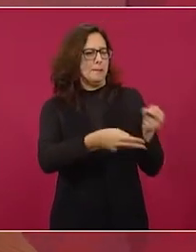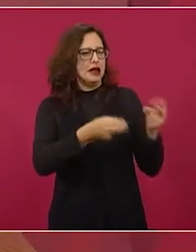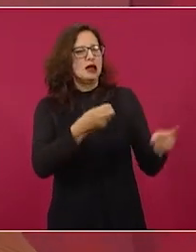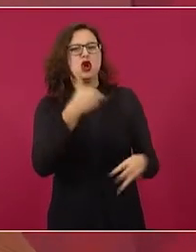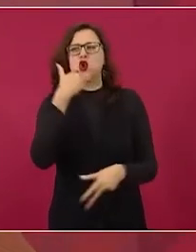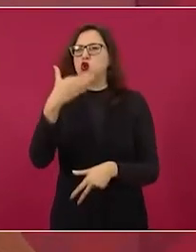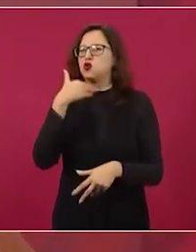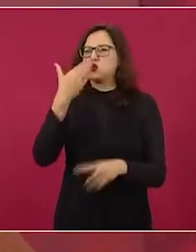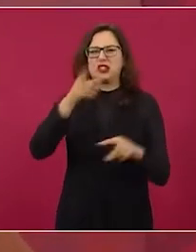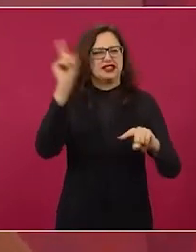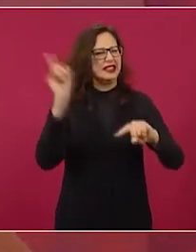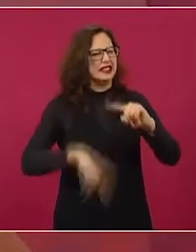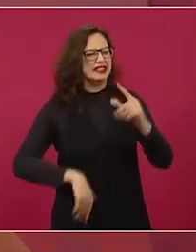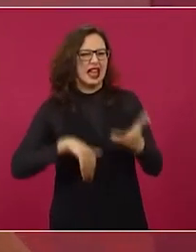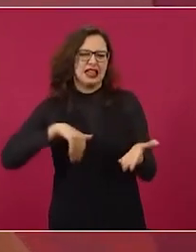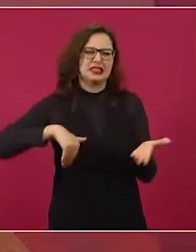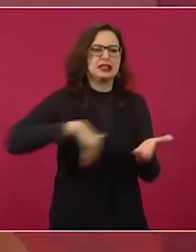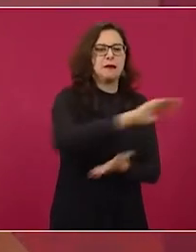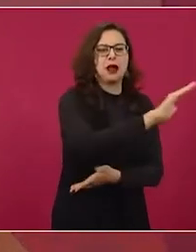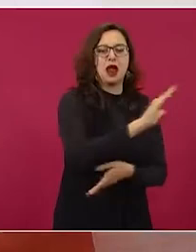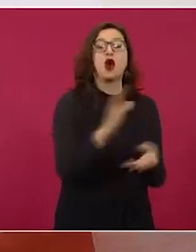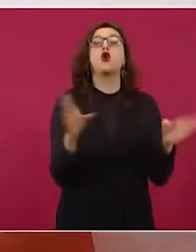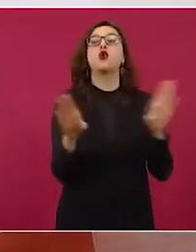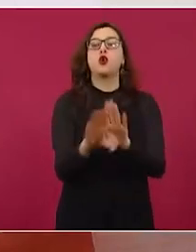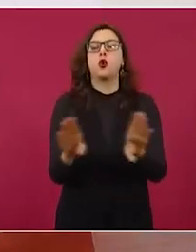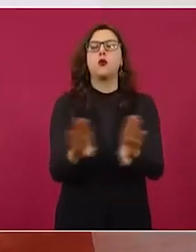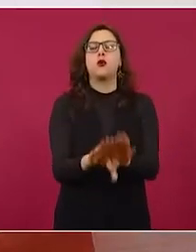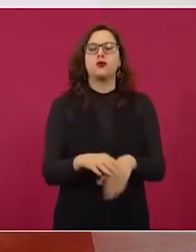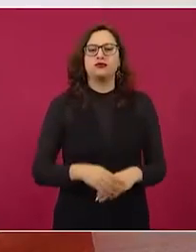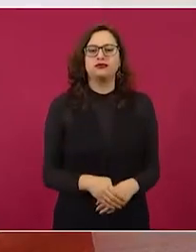¿cómo?, con el pueblo.